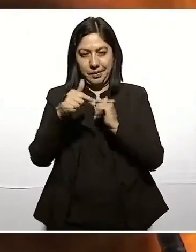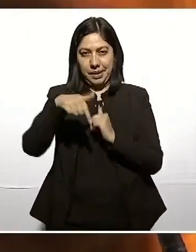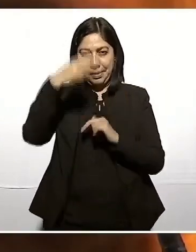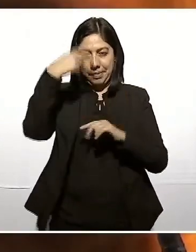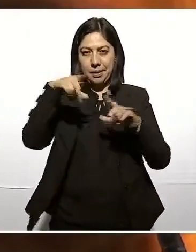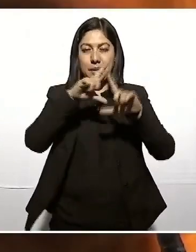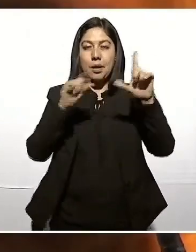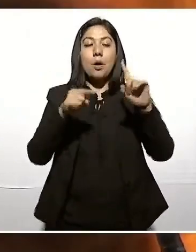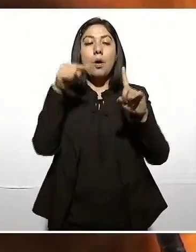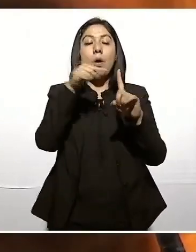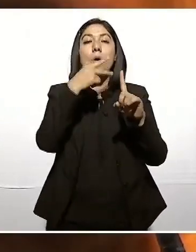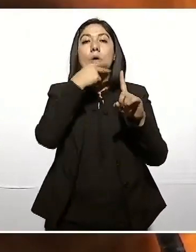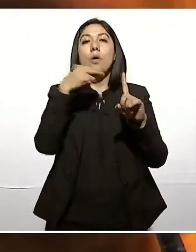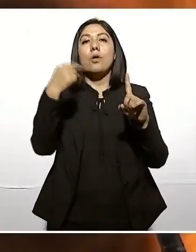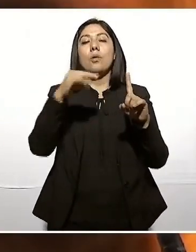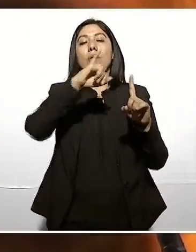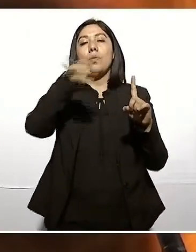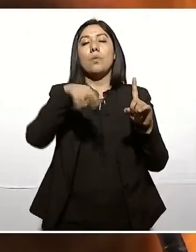Juan Sarabe.